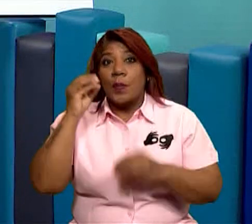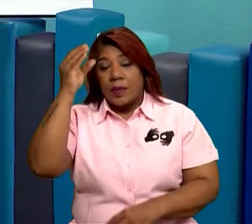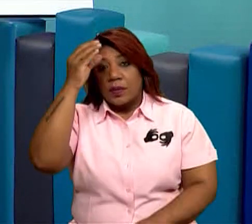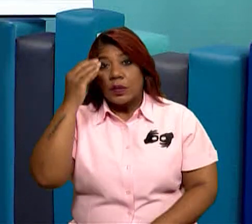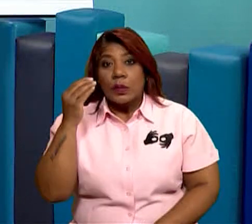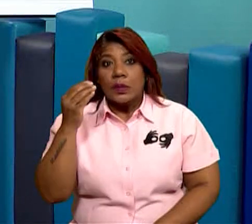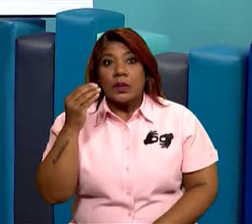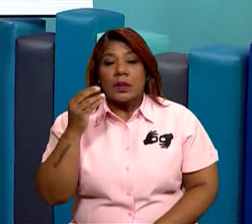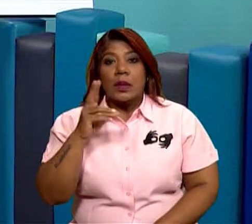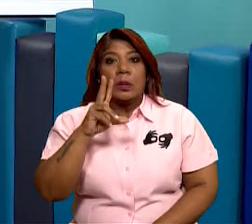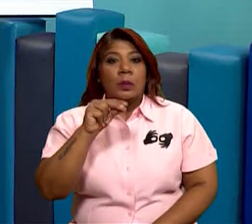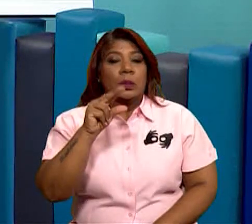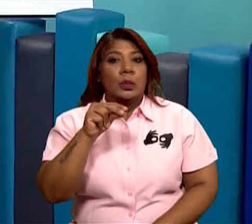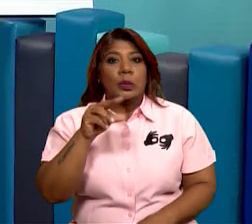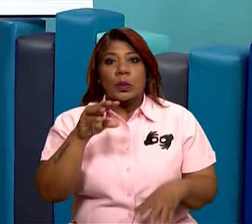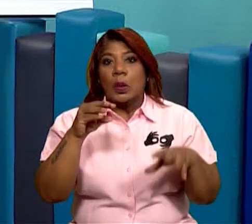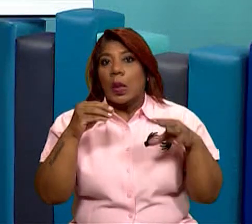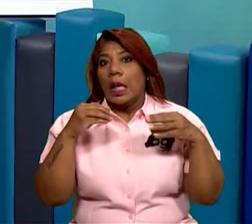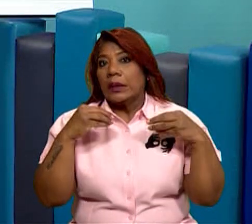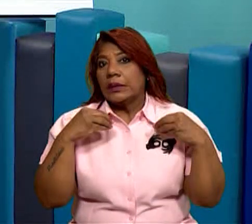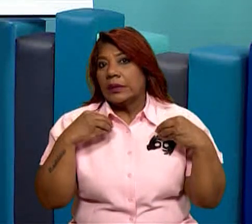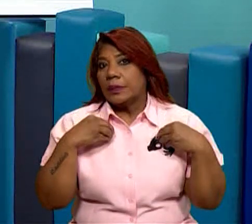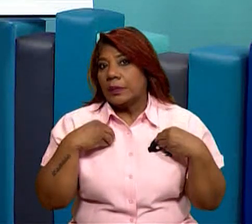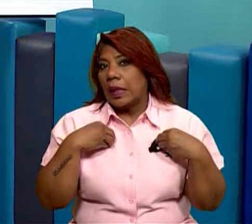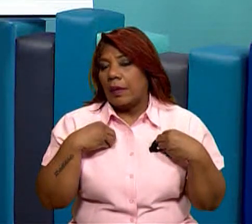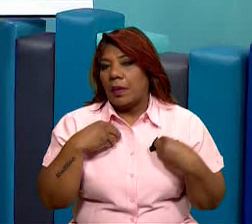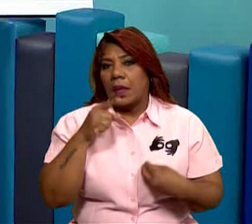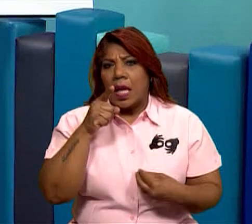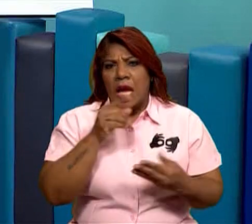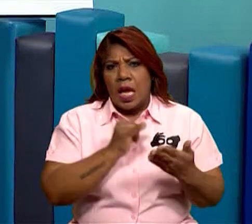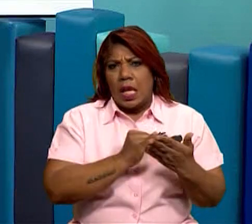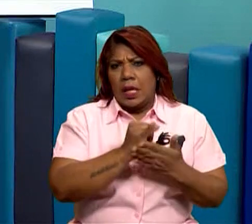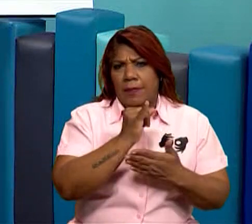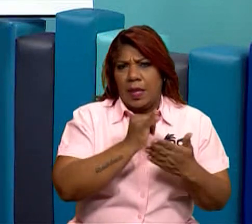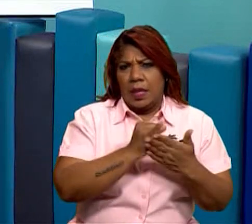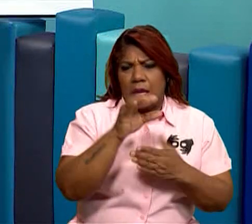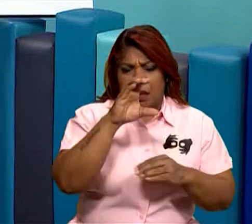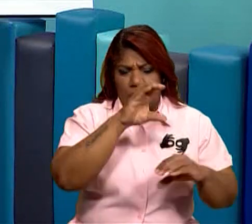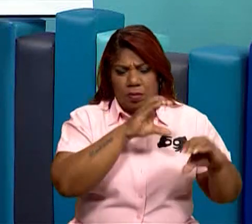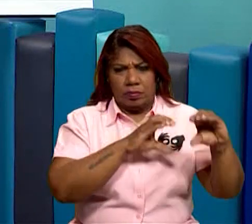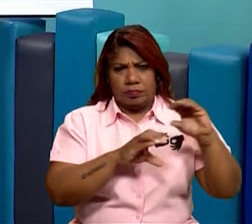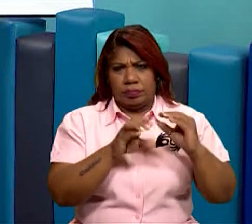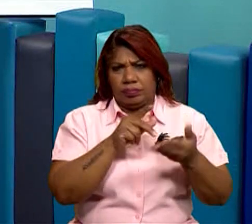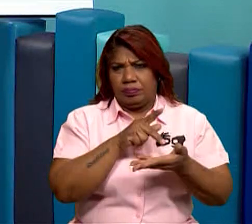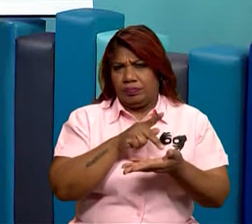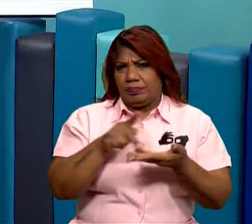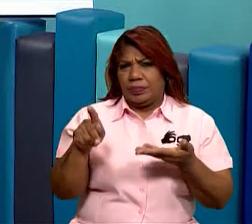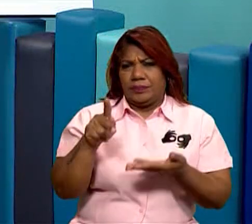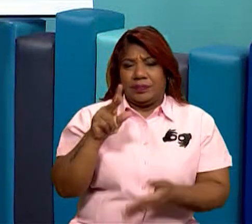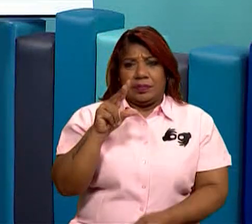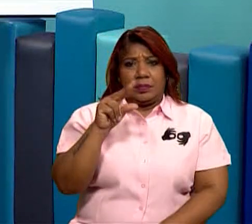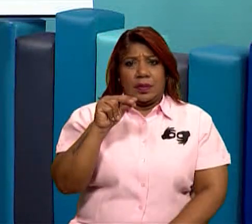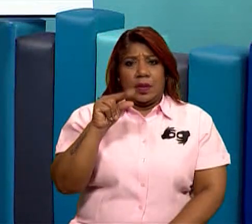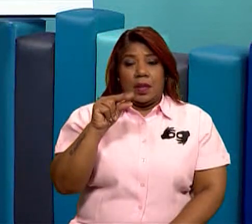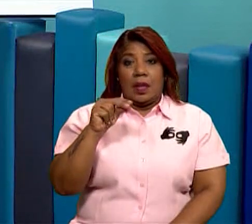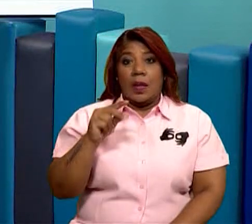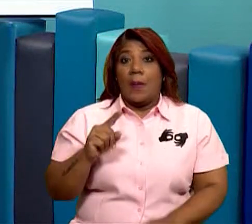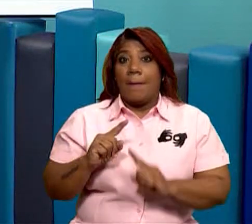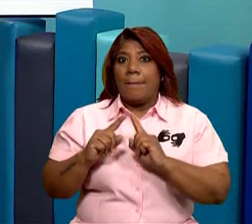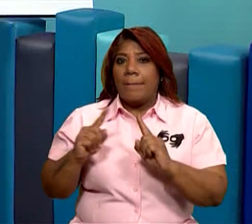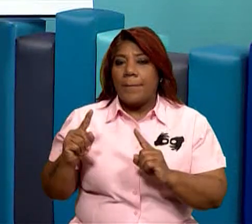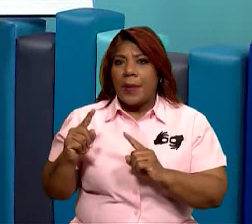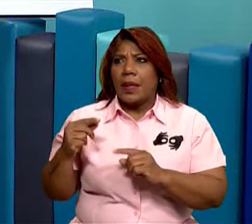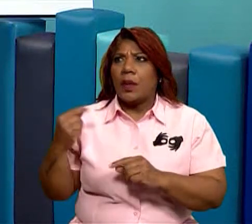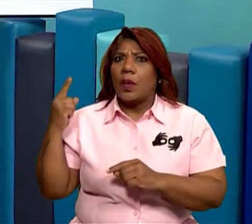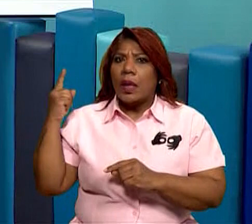principio no lo hacían, no lo reconocían como un científico, ya, pero a través de